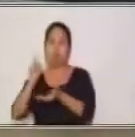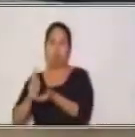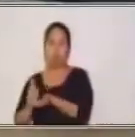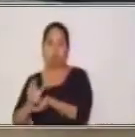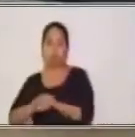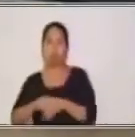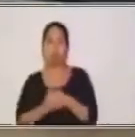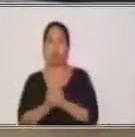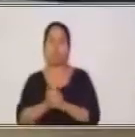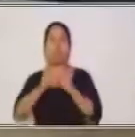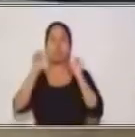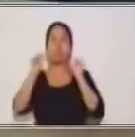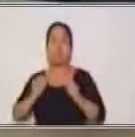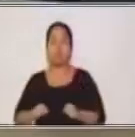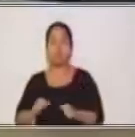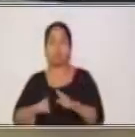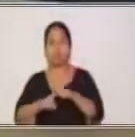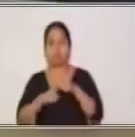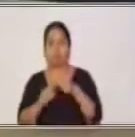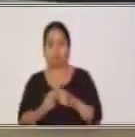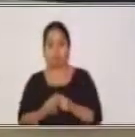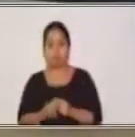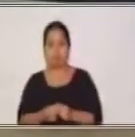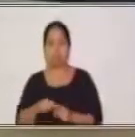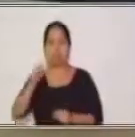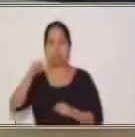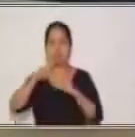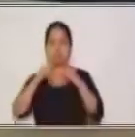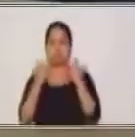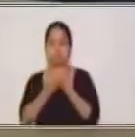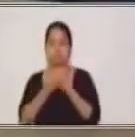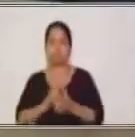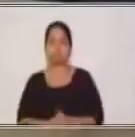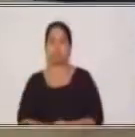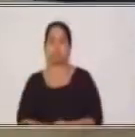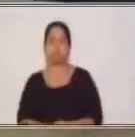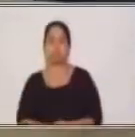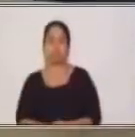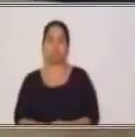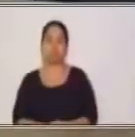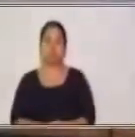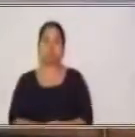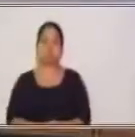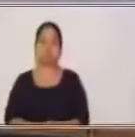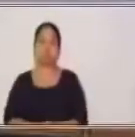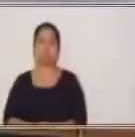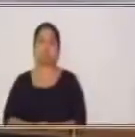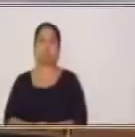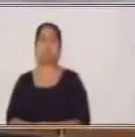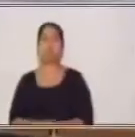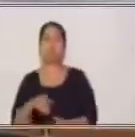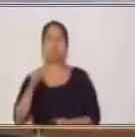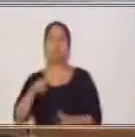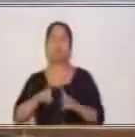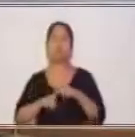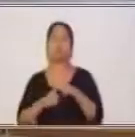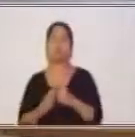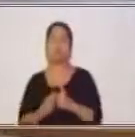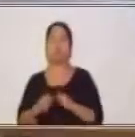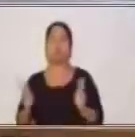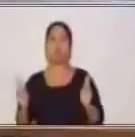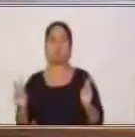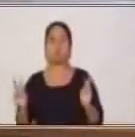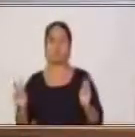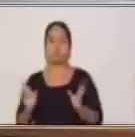y podamos comenzar la sesión de hoy. Bueno, vamos a comenzar con este tema